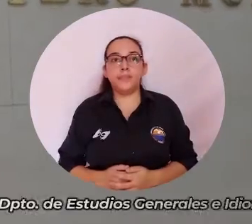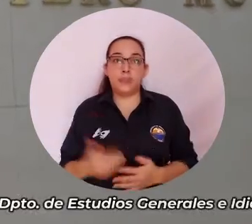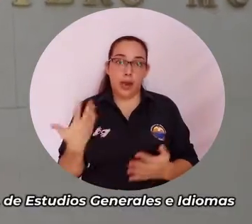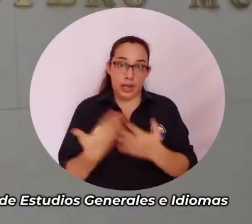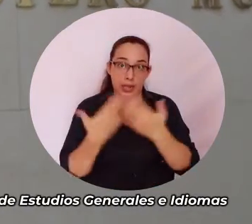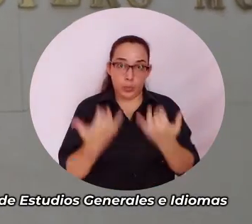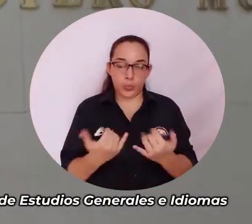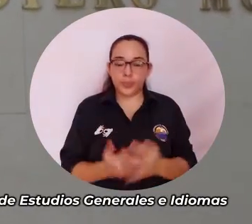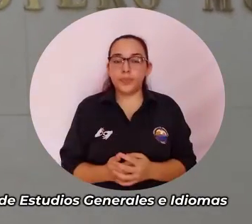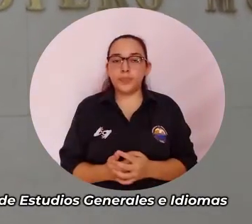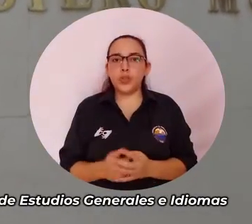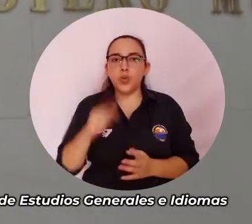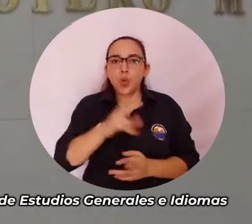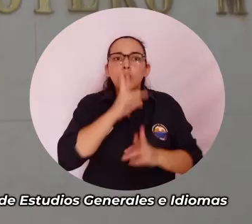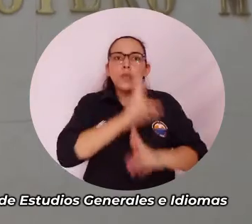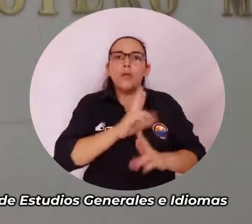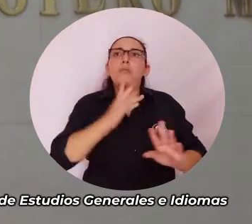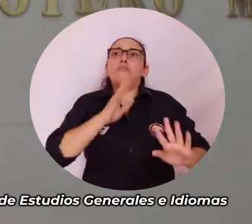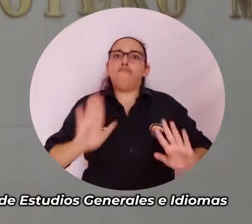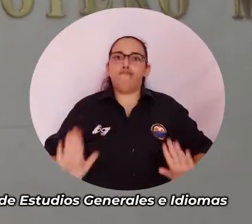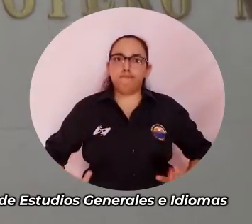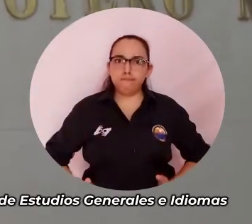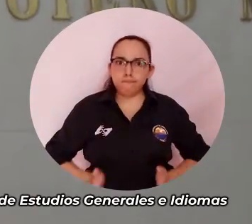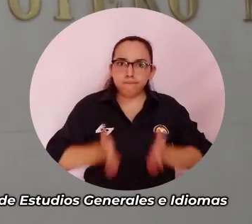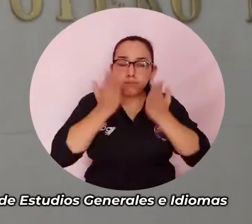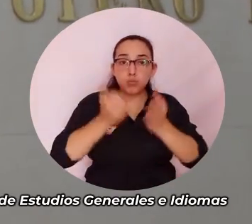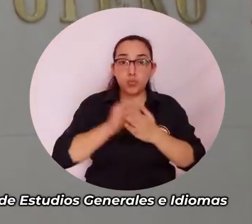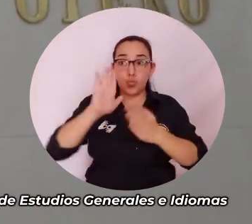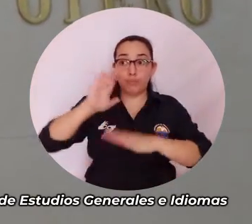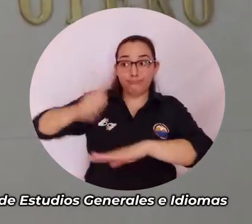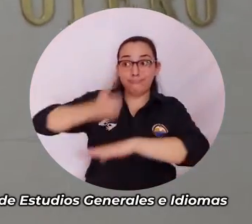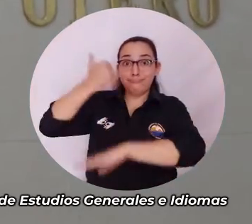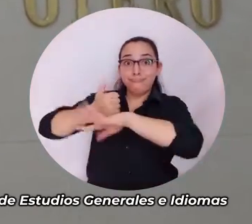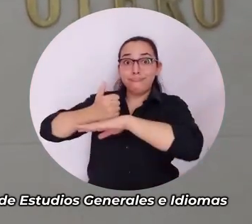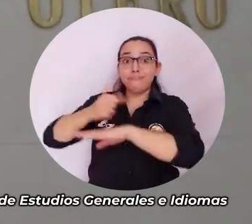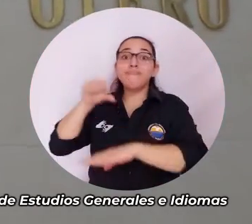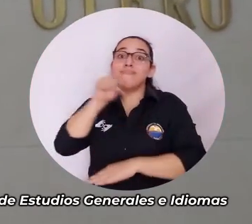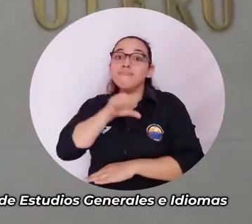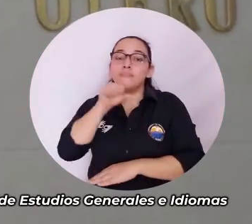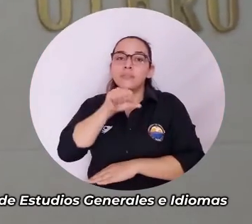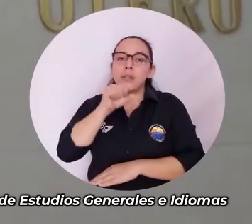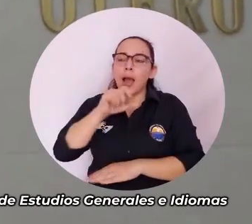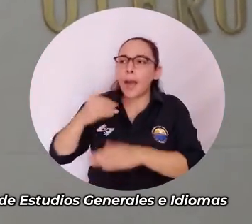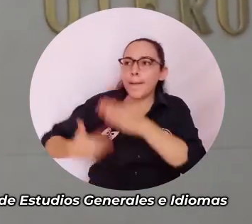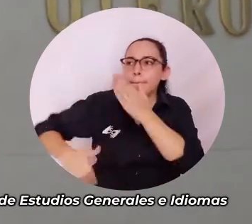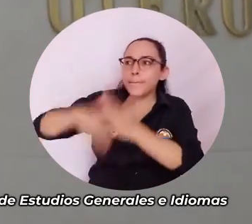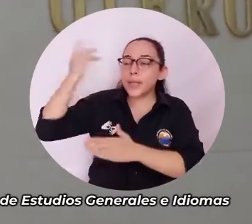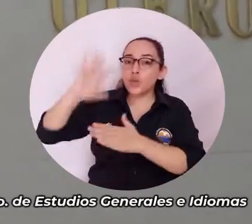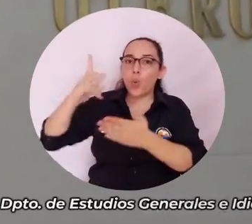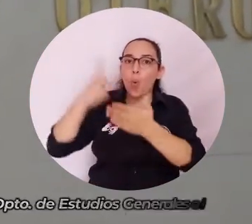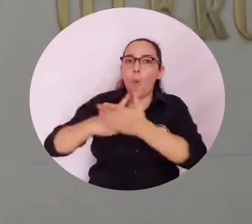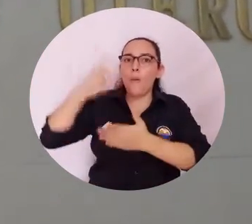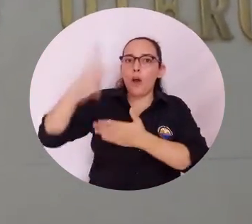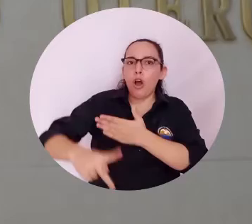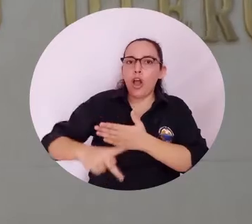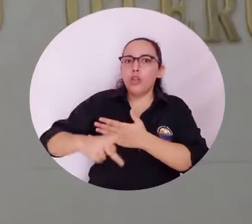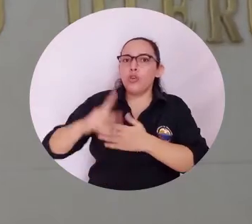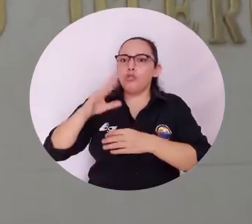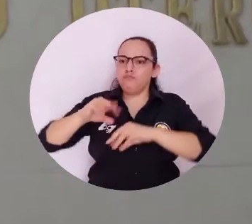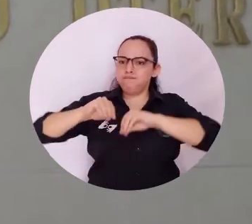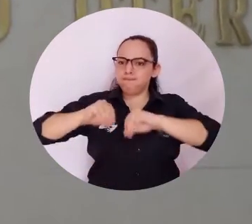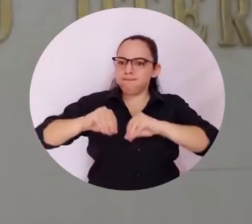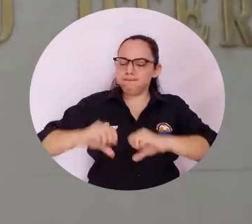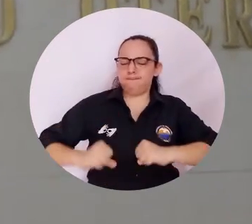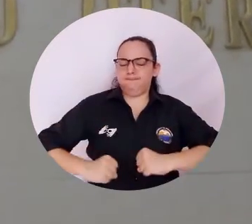anteriores los resultados no hayan sido los mejores y precisamente es cuando el doctor Pablo Vera Salazar inicia un proyecto de